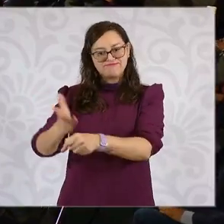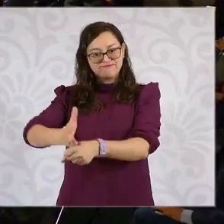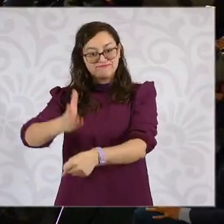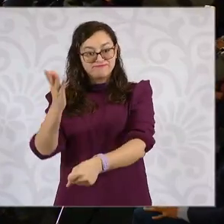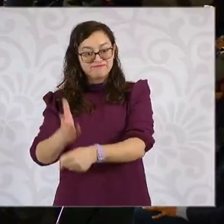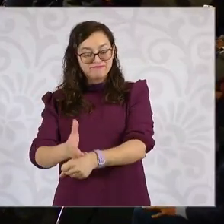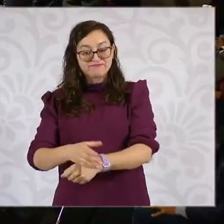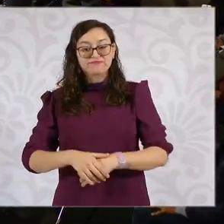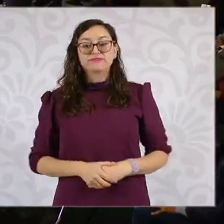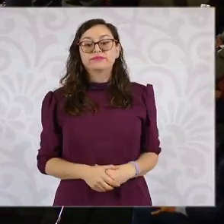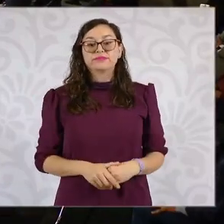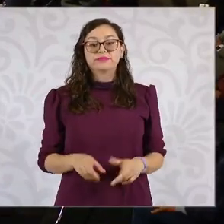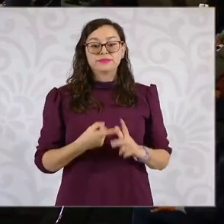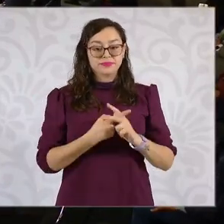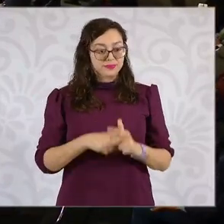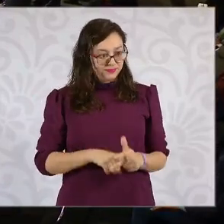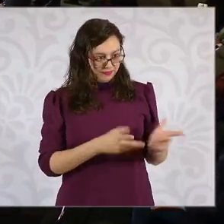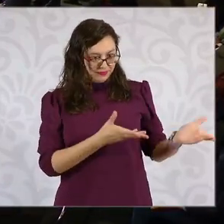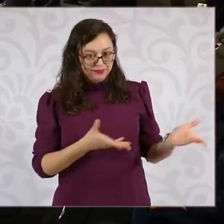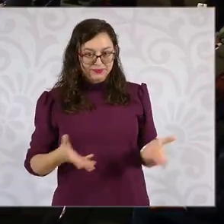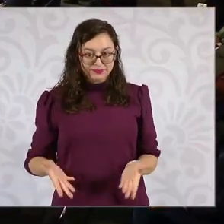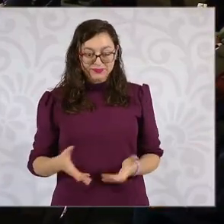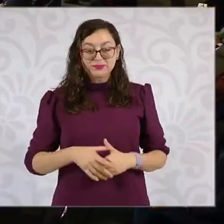secretaria de Bienestar.